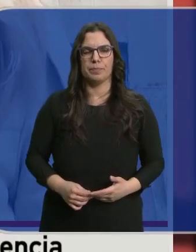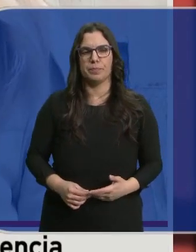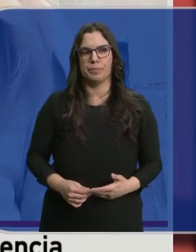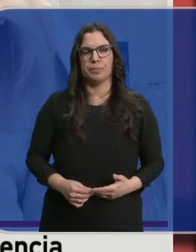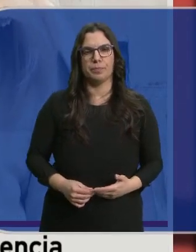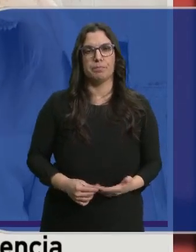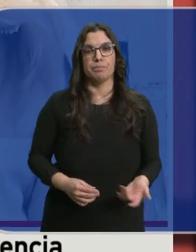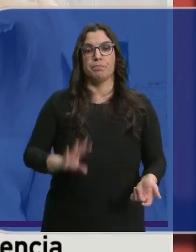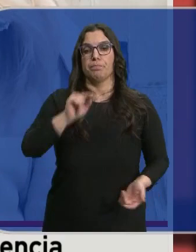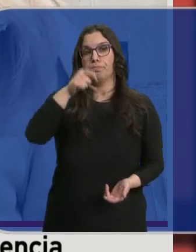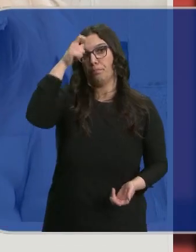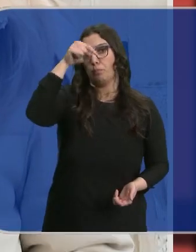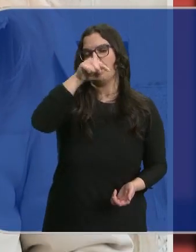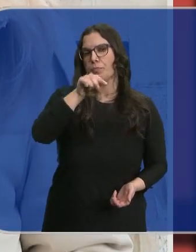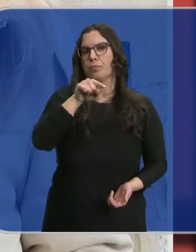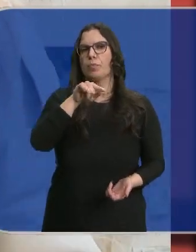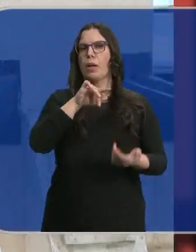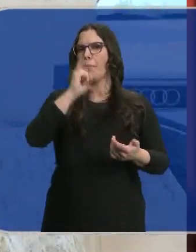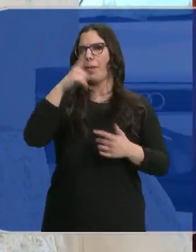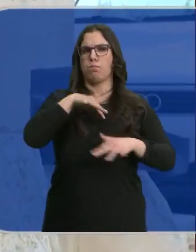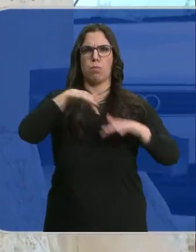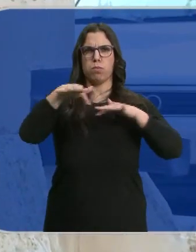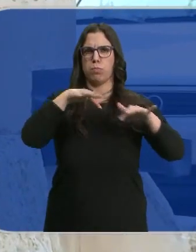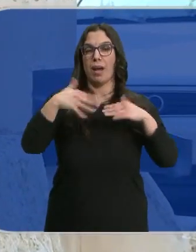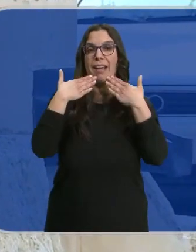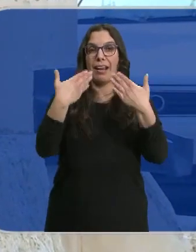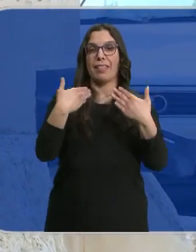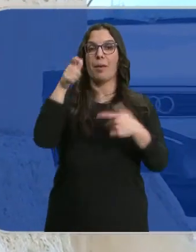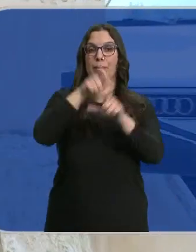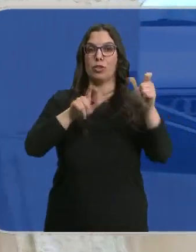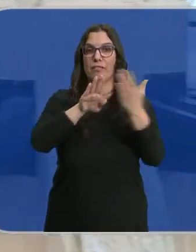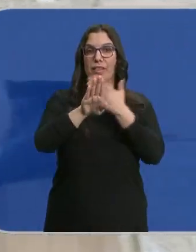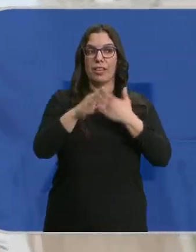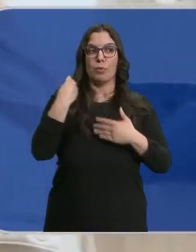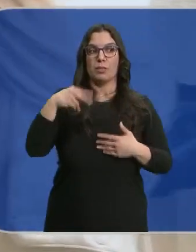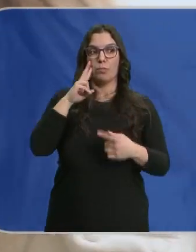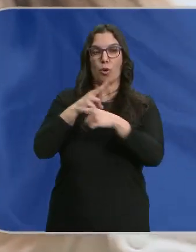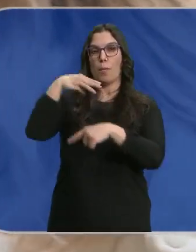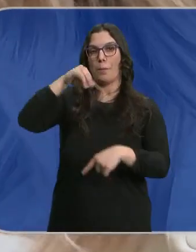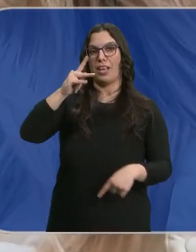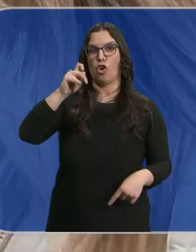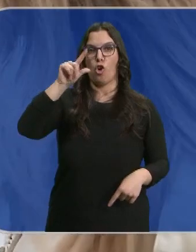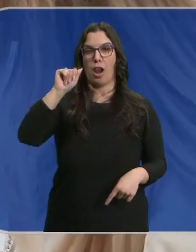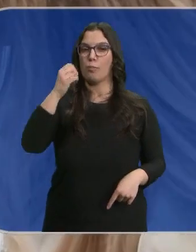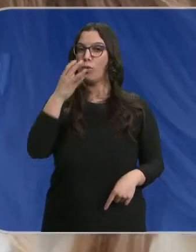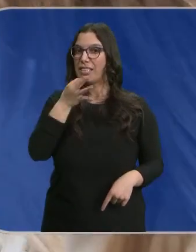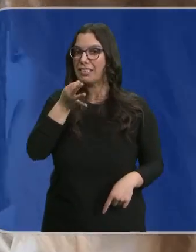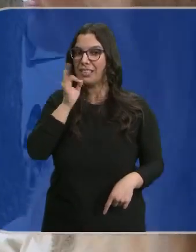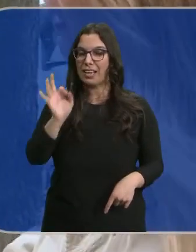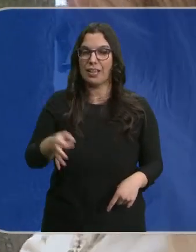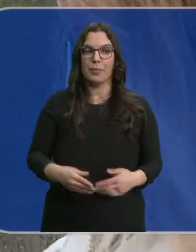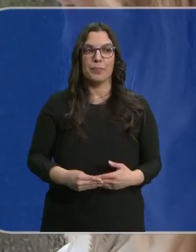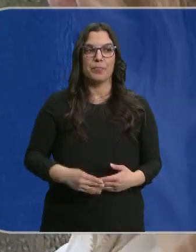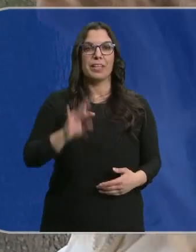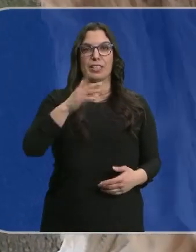Sí, esta localidad fue de las primeras en movilizarse y fue gracias a vecinos como Mikola. Buenas tardes. Buenas tardes. Sí,